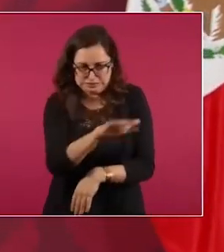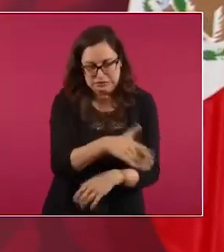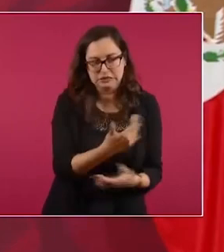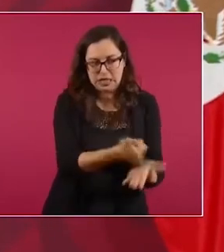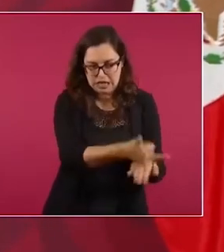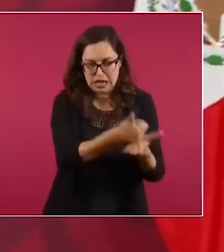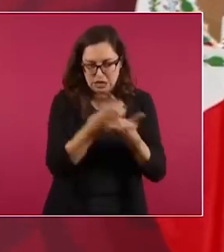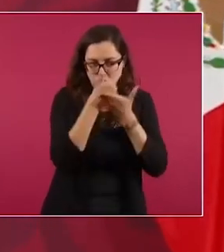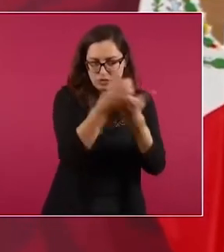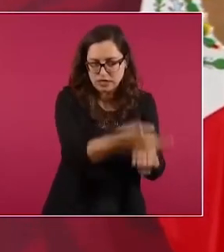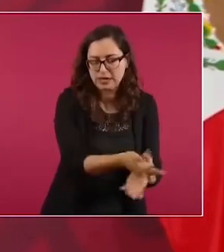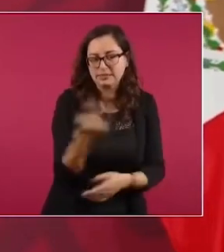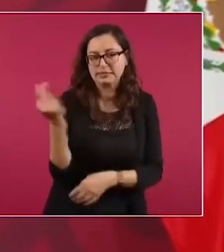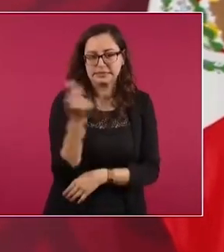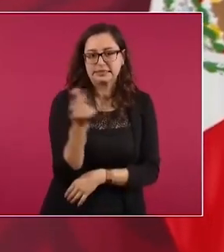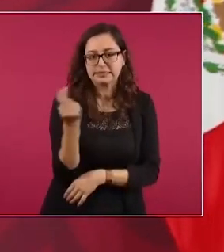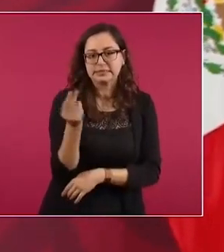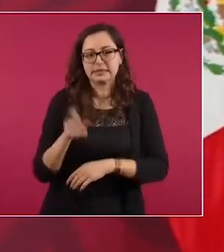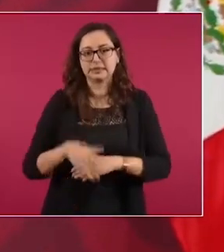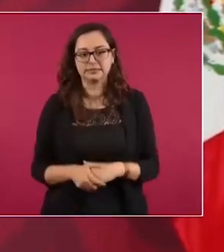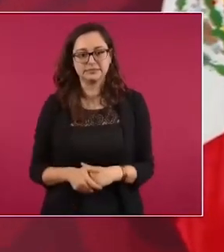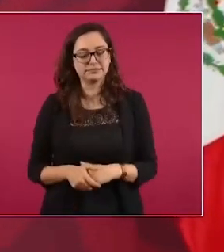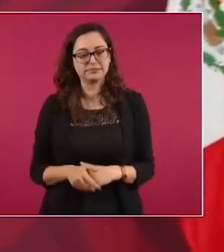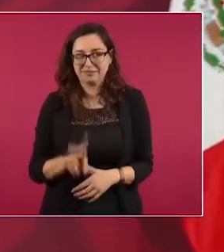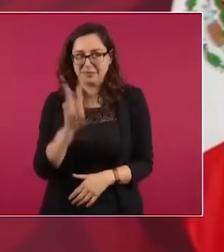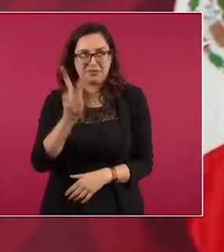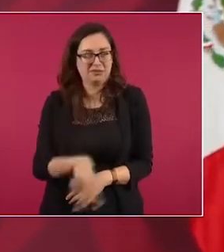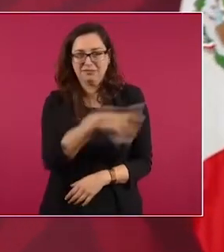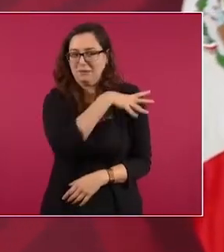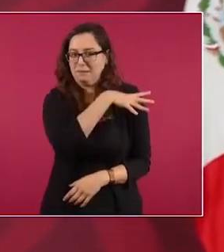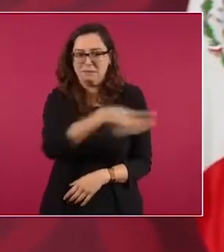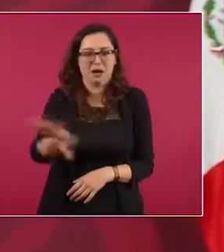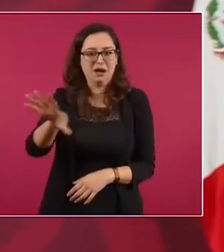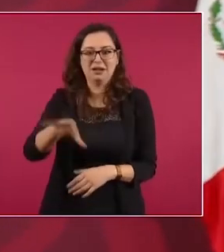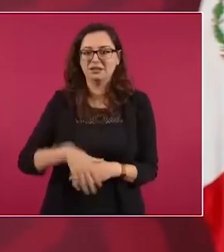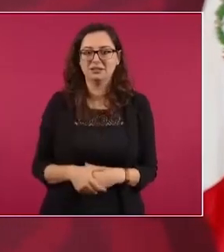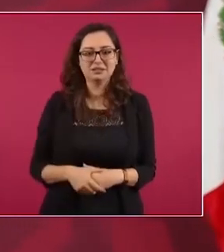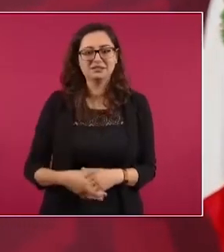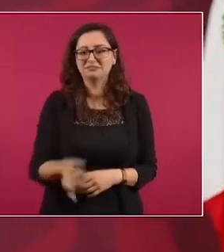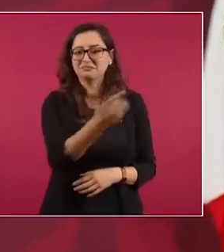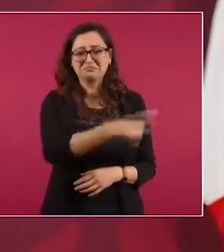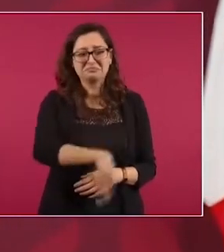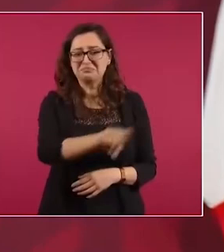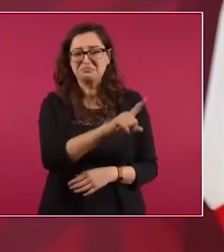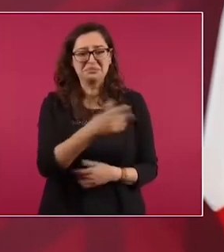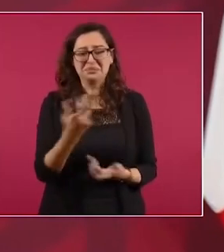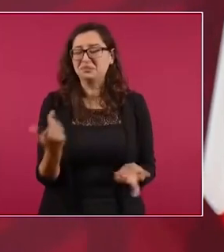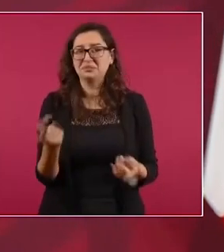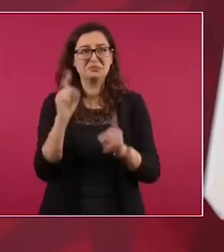Me parece increíble. sea, están muy desorientados.